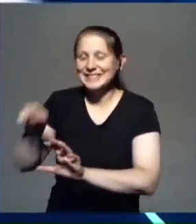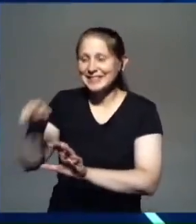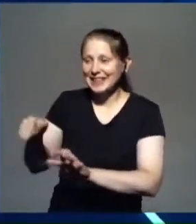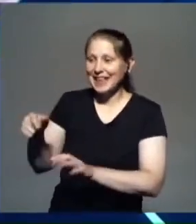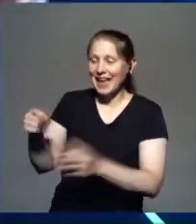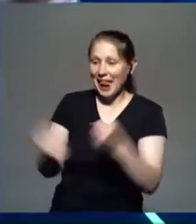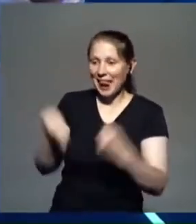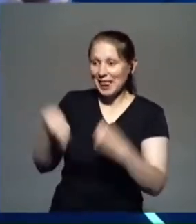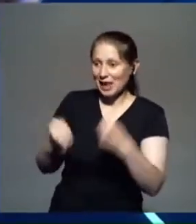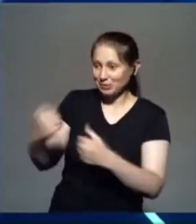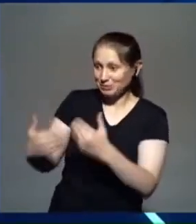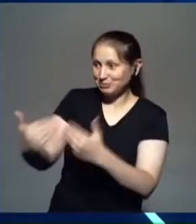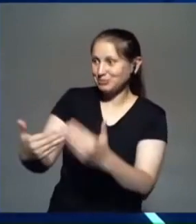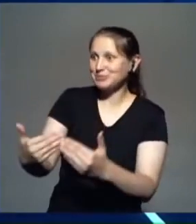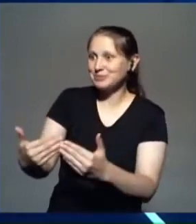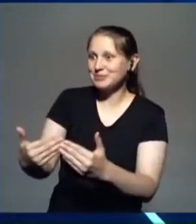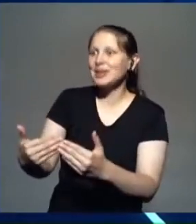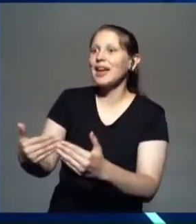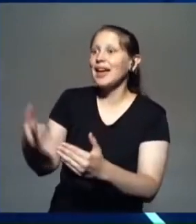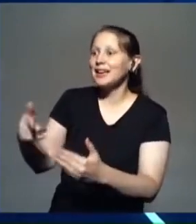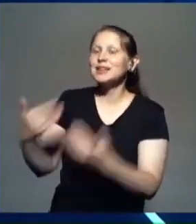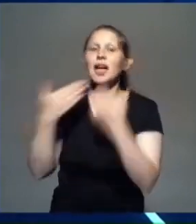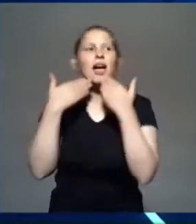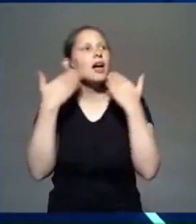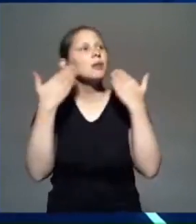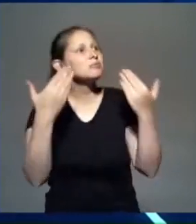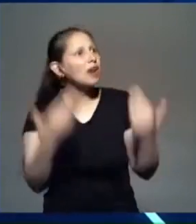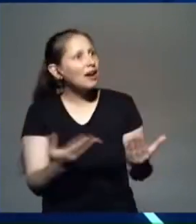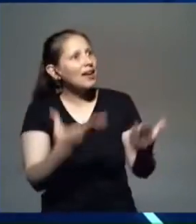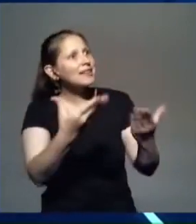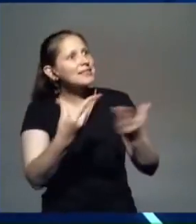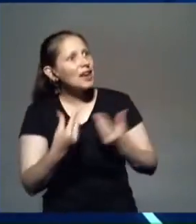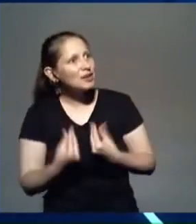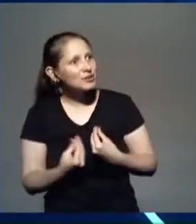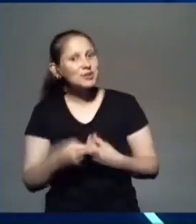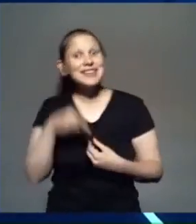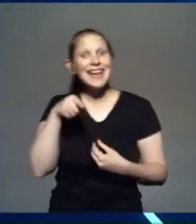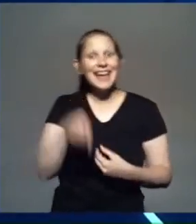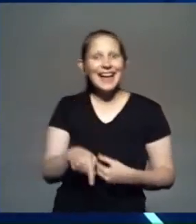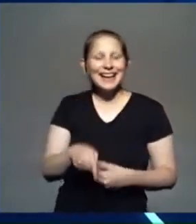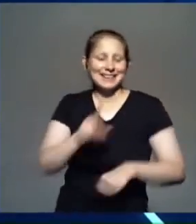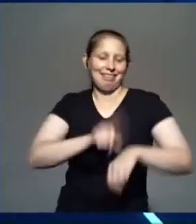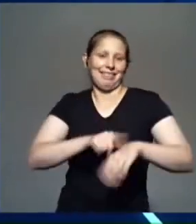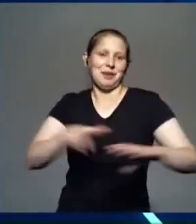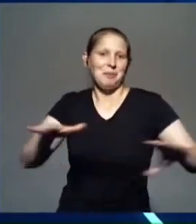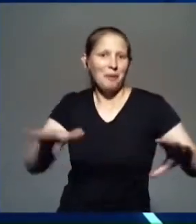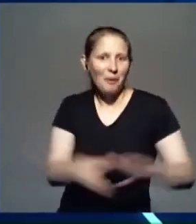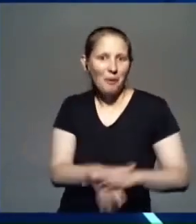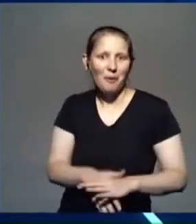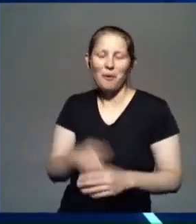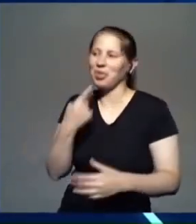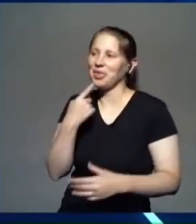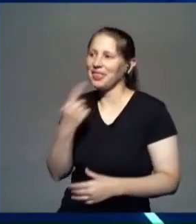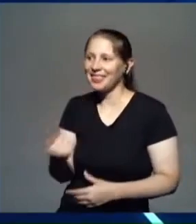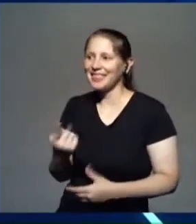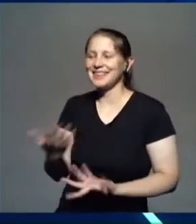Te va a decir muchas gracias. Y te va a dar la oportunidad para decirle, ¿por qué te detuviste?